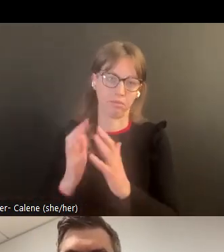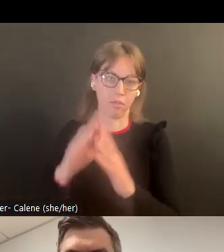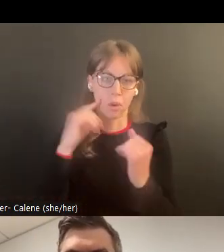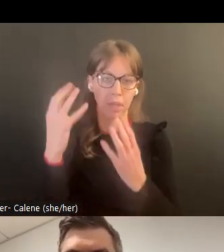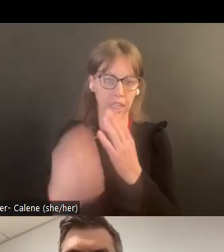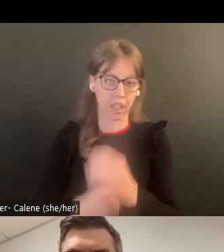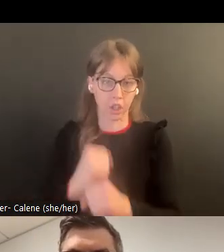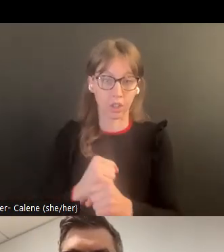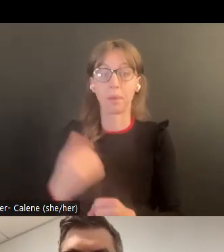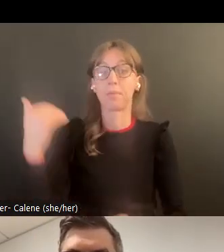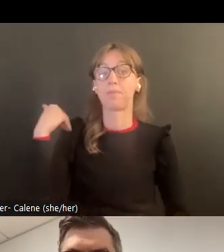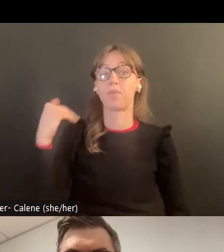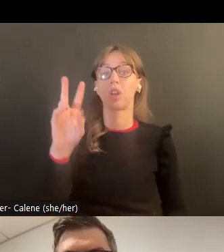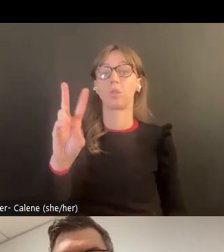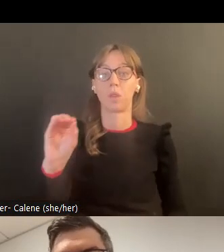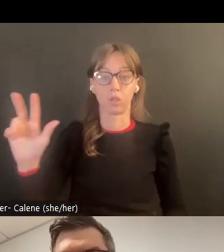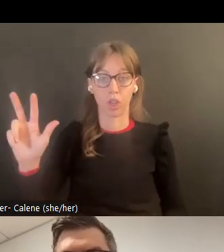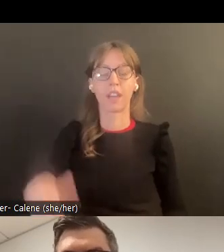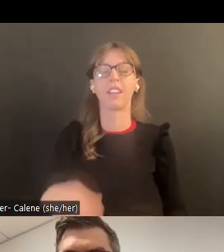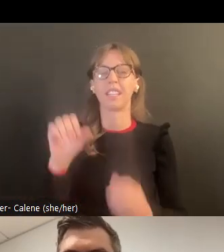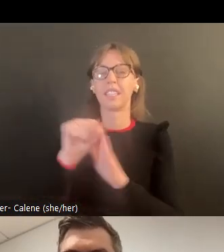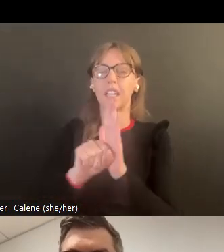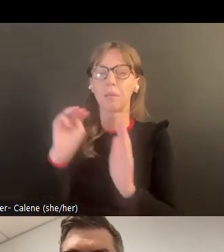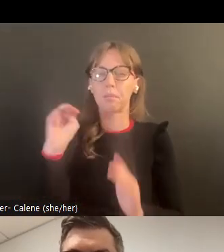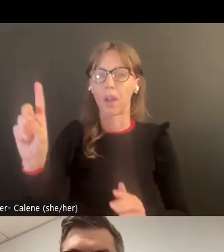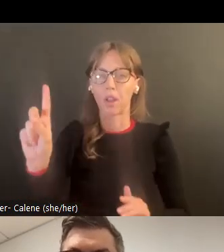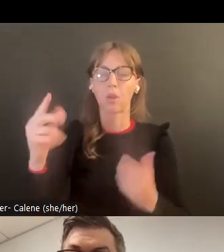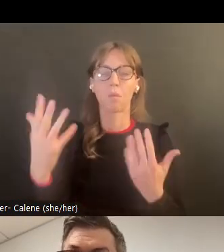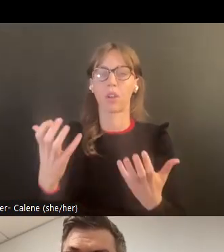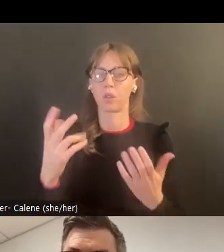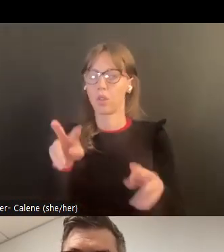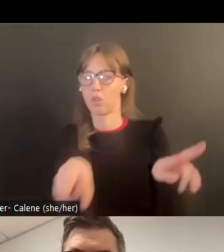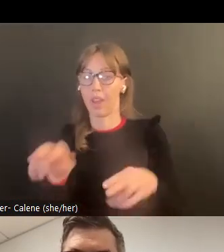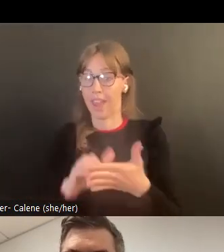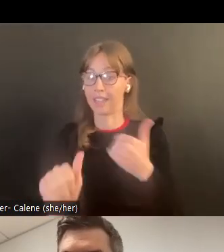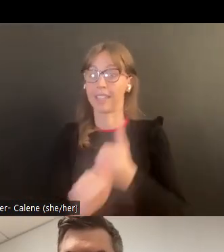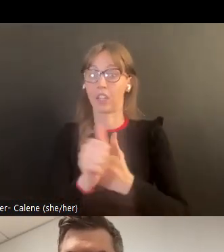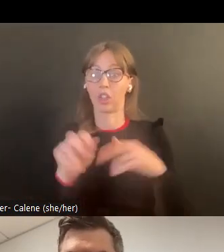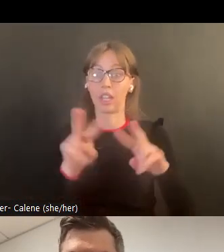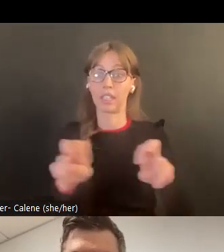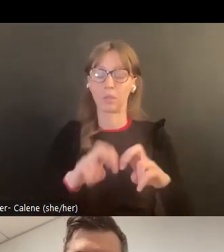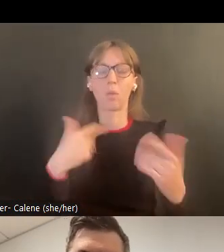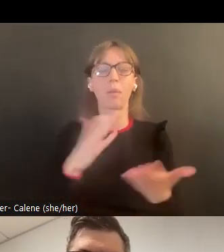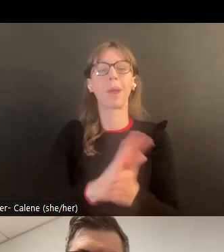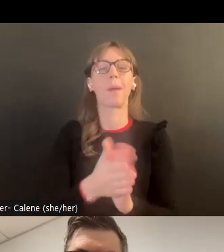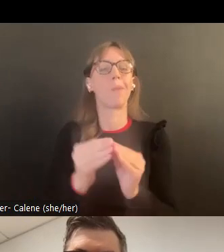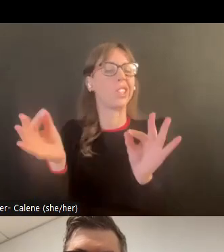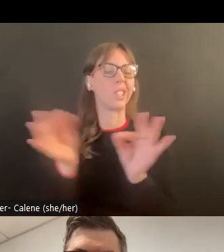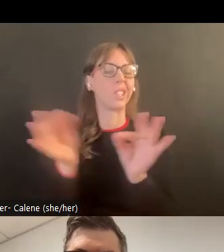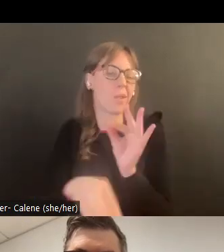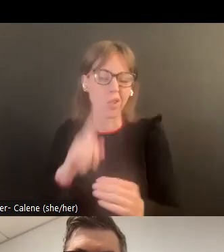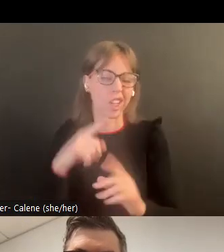trabajo que hizo Jacqueline Campbell. Doctora Jacqueline Campbell, y eso fue en sí